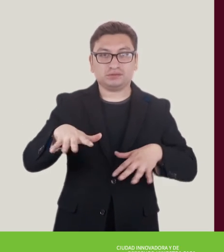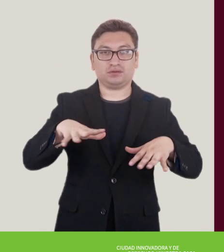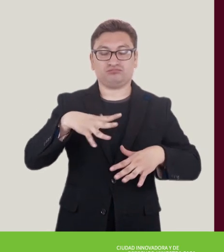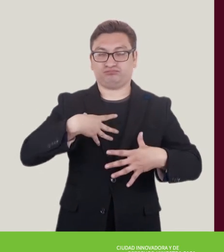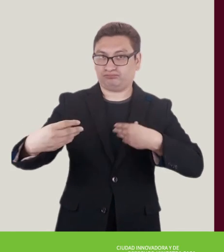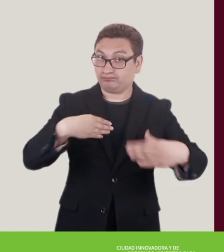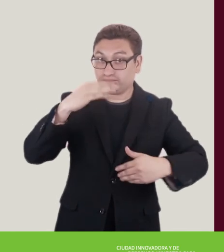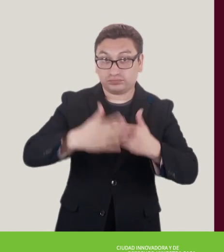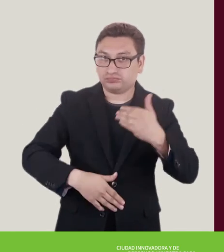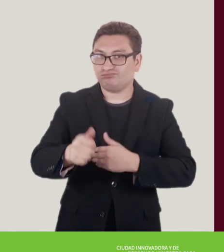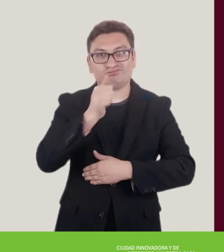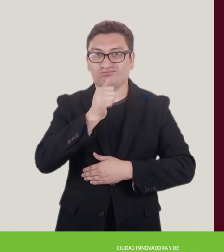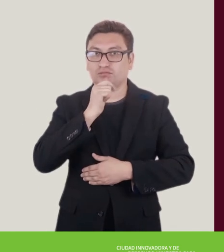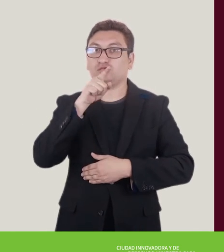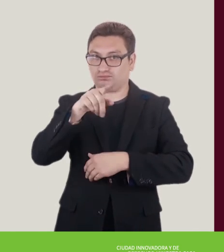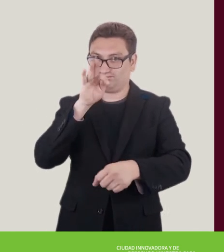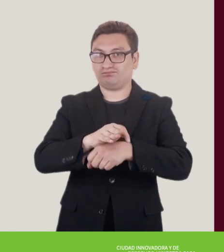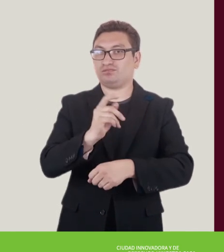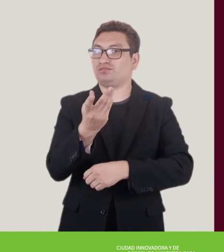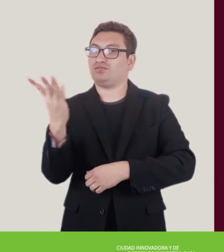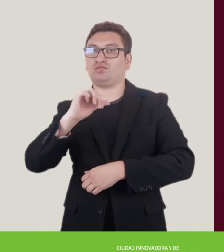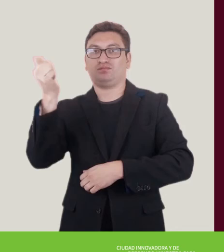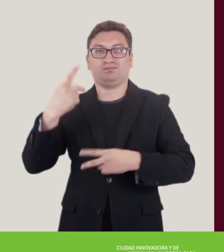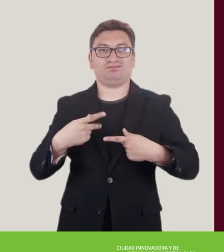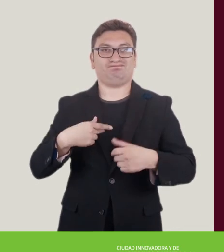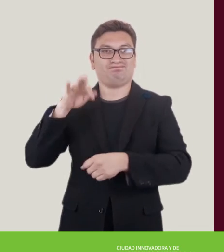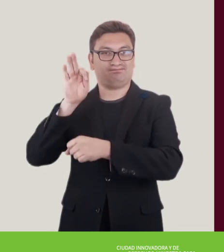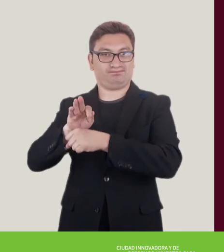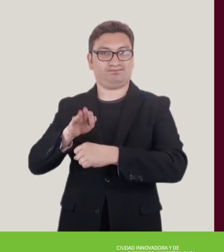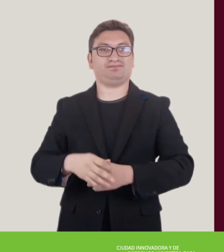haya terminado. Protégete y protege a los demás.